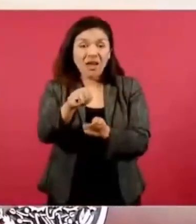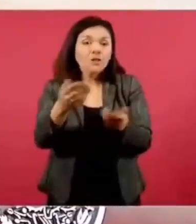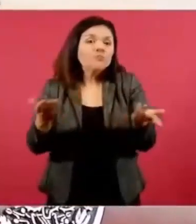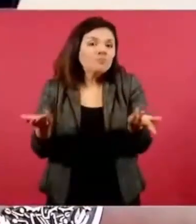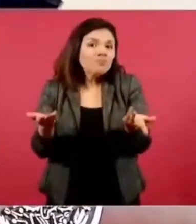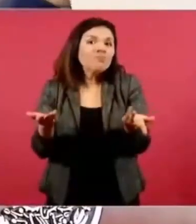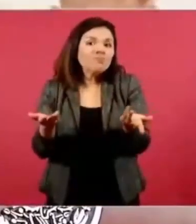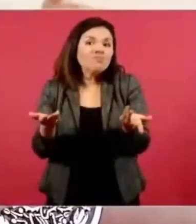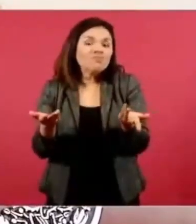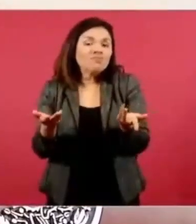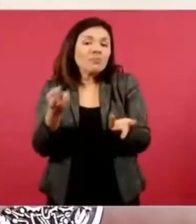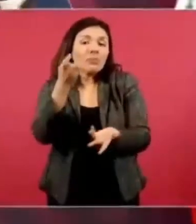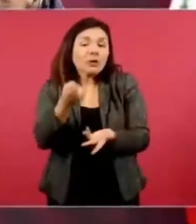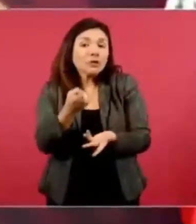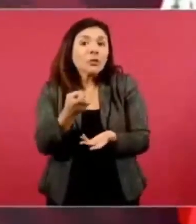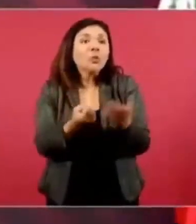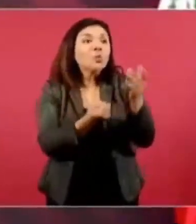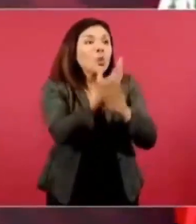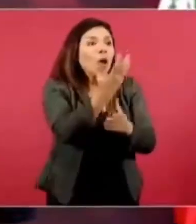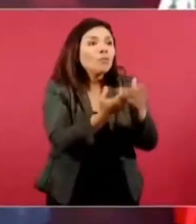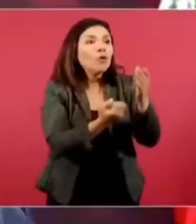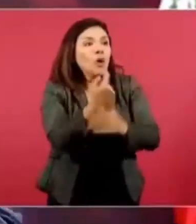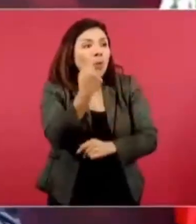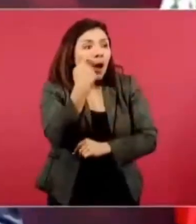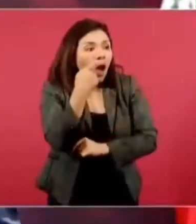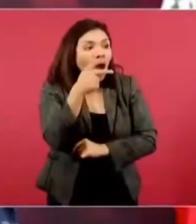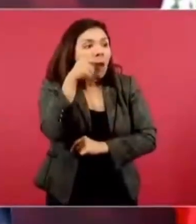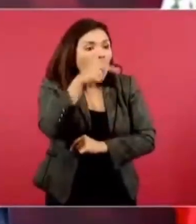pues ahí van a ir saliendo cada vez más cosas.